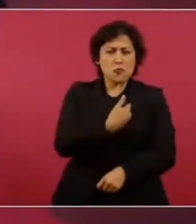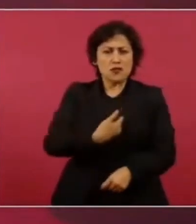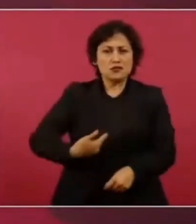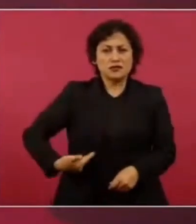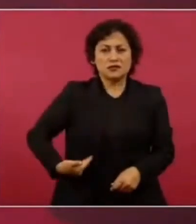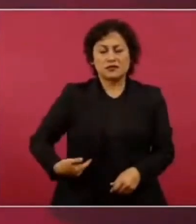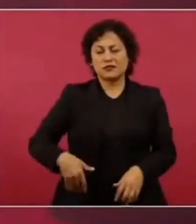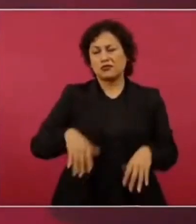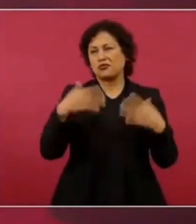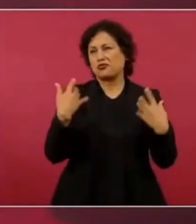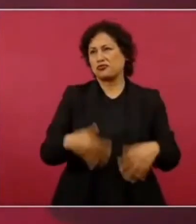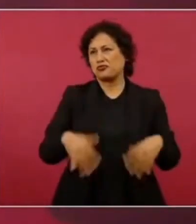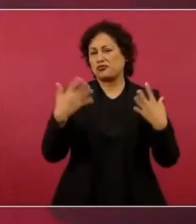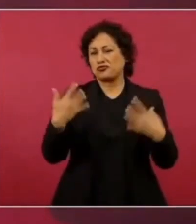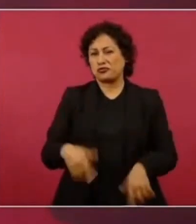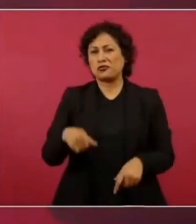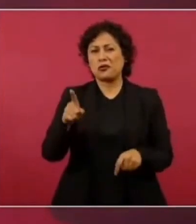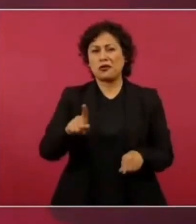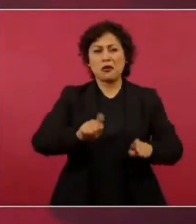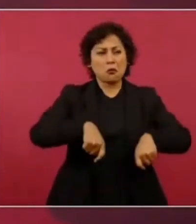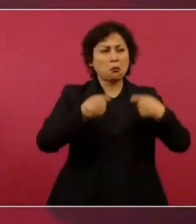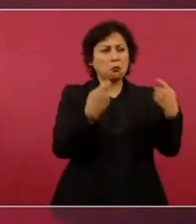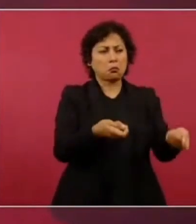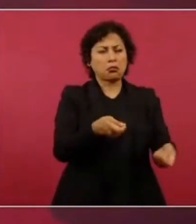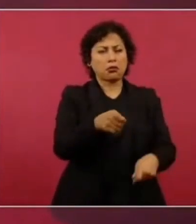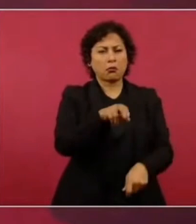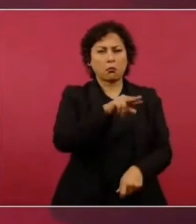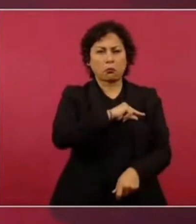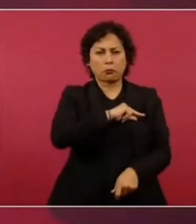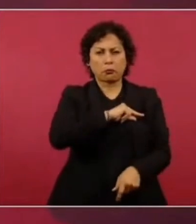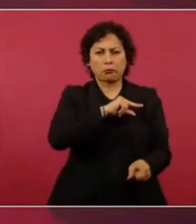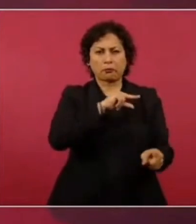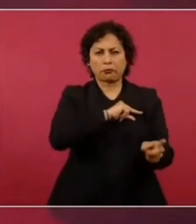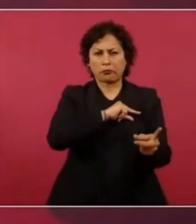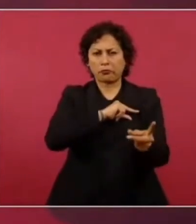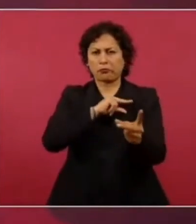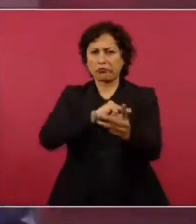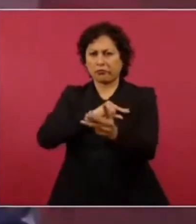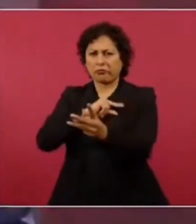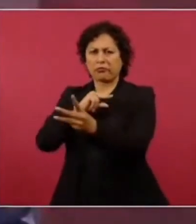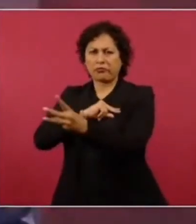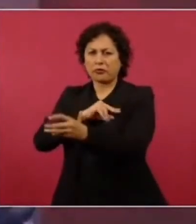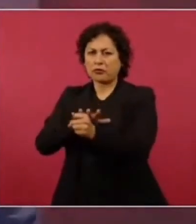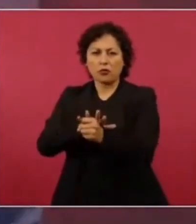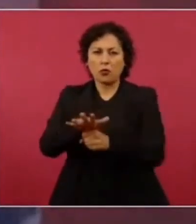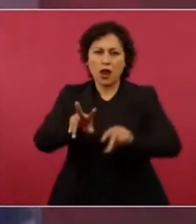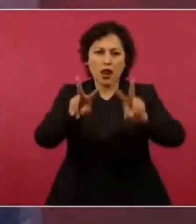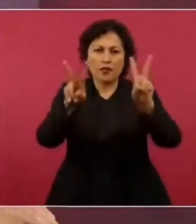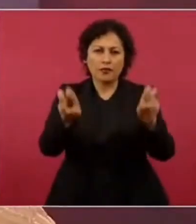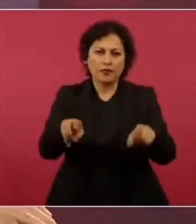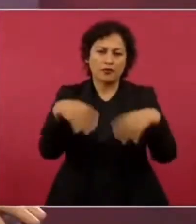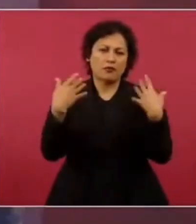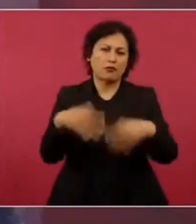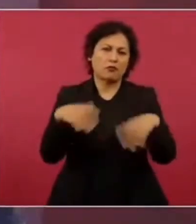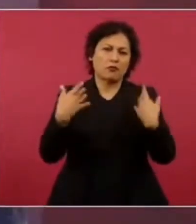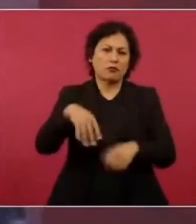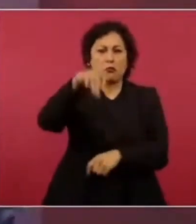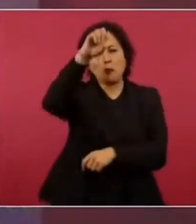en concesiones mineras Fox y Calerón